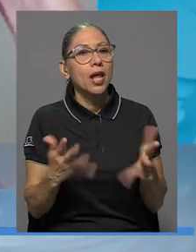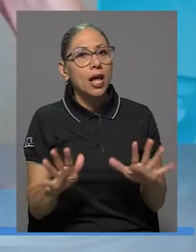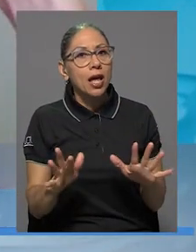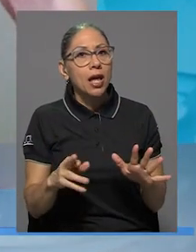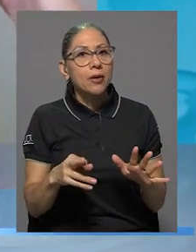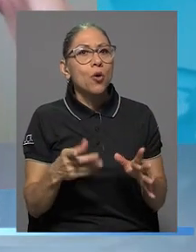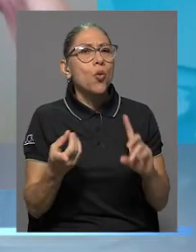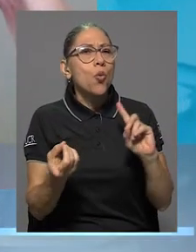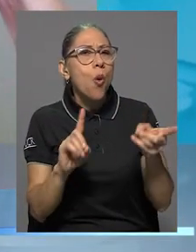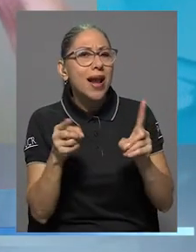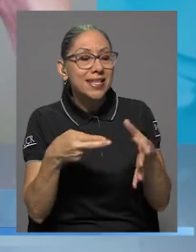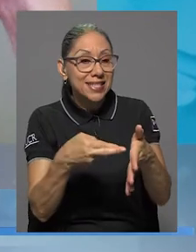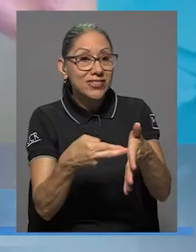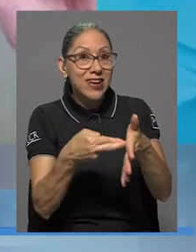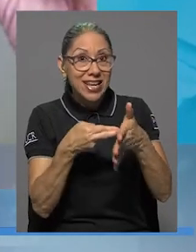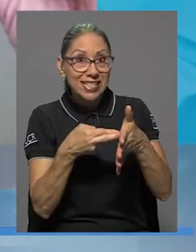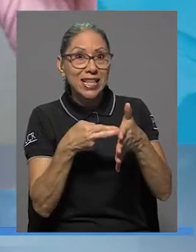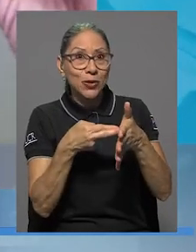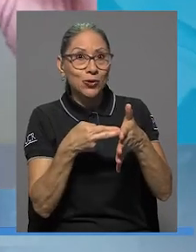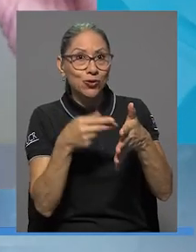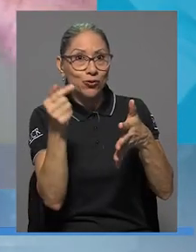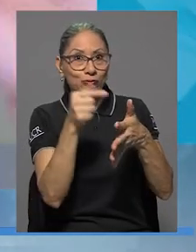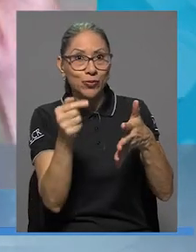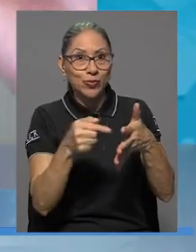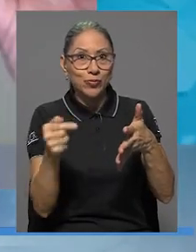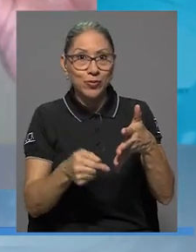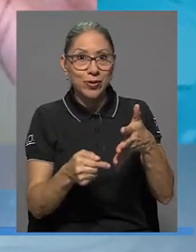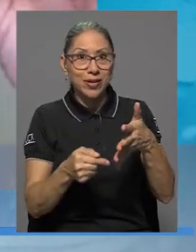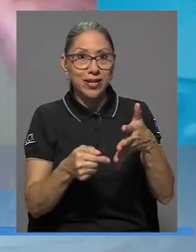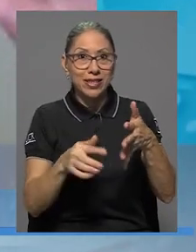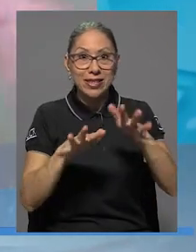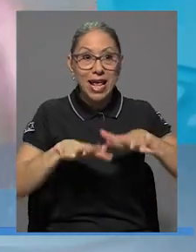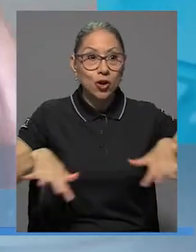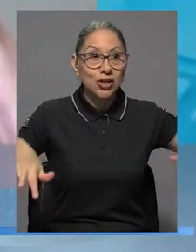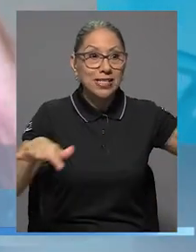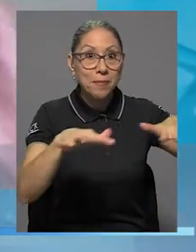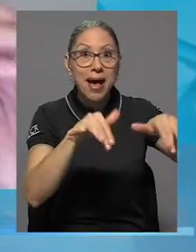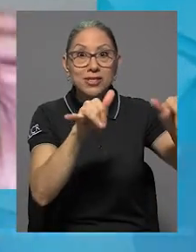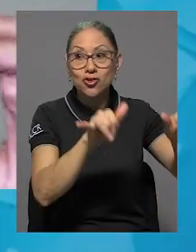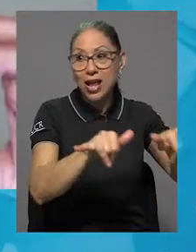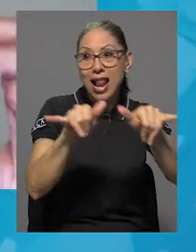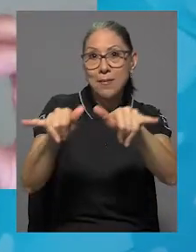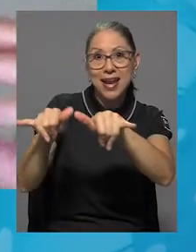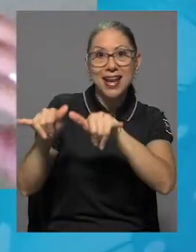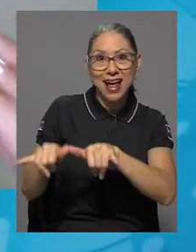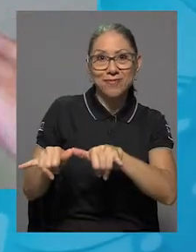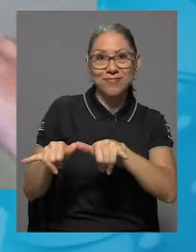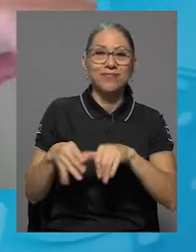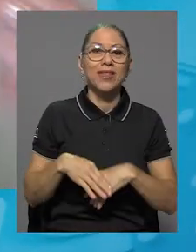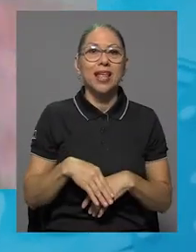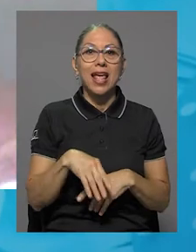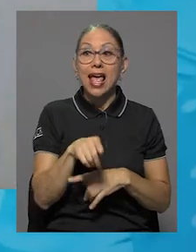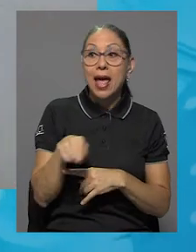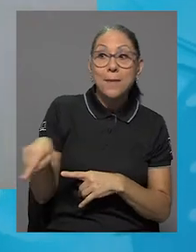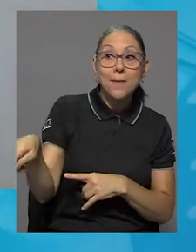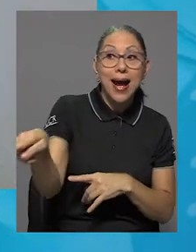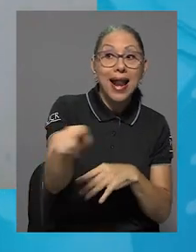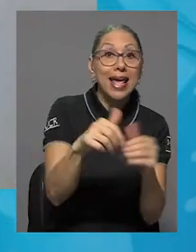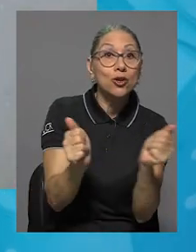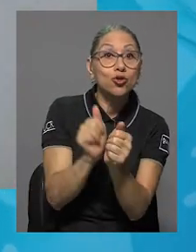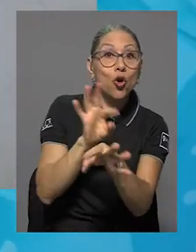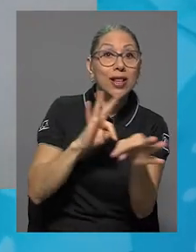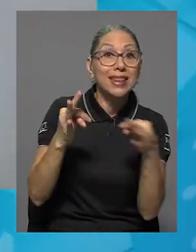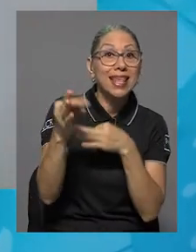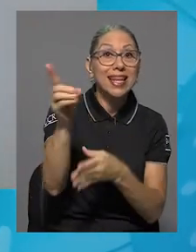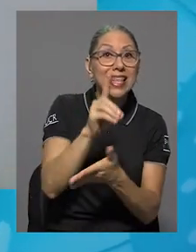requisitos de los espacios que albergan en general, luego cuáles son los requisitos para ellos en base al